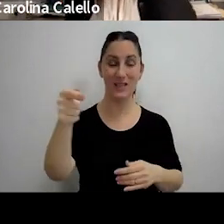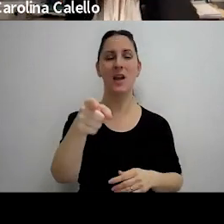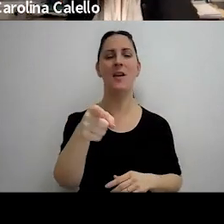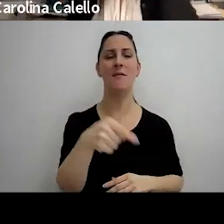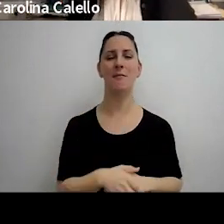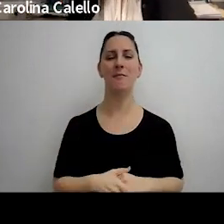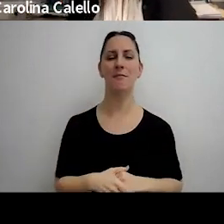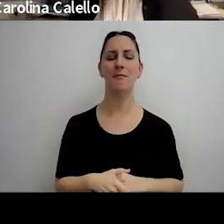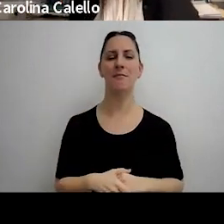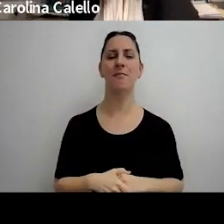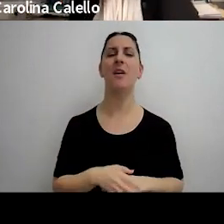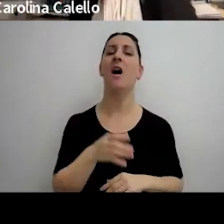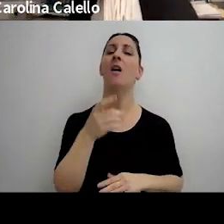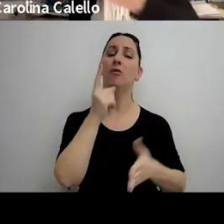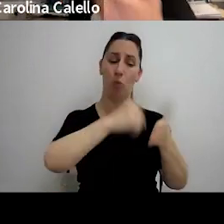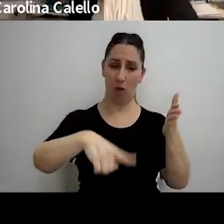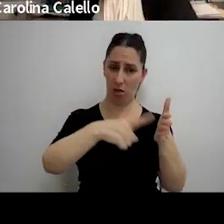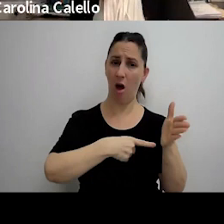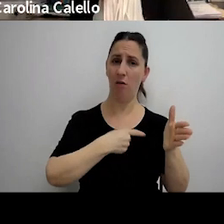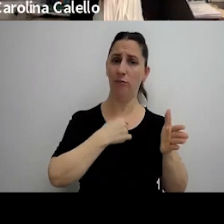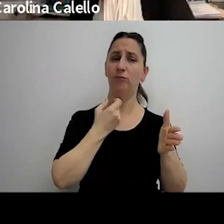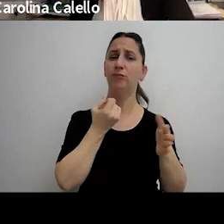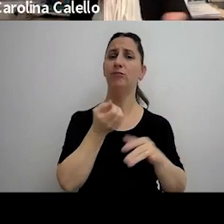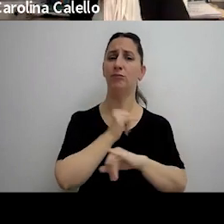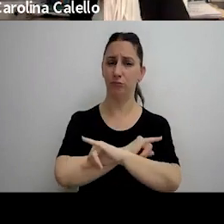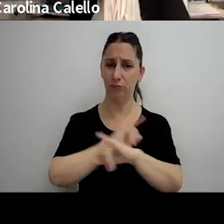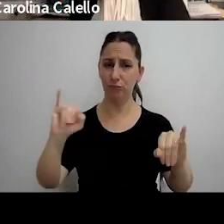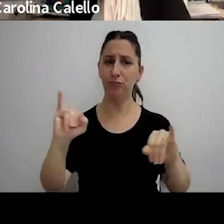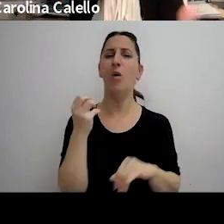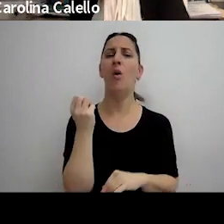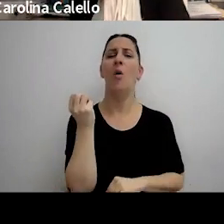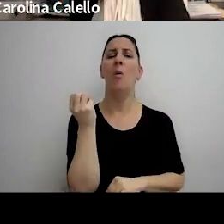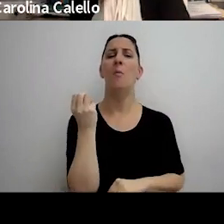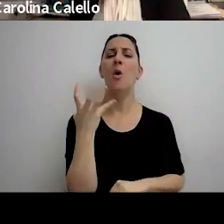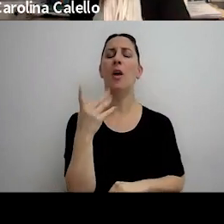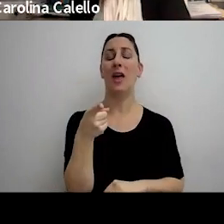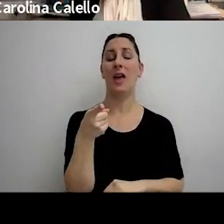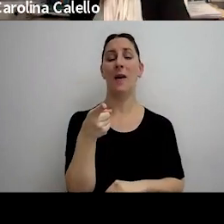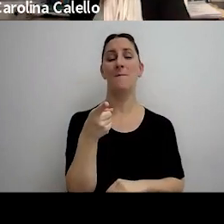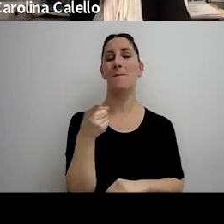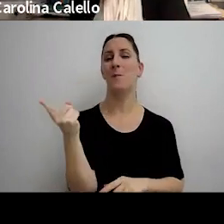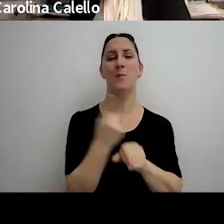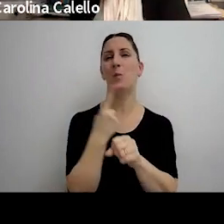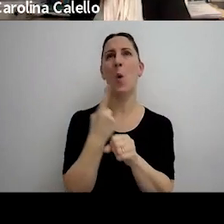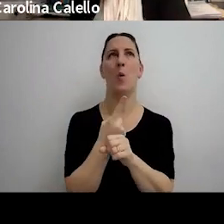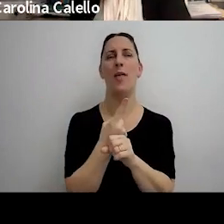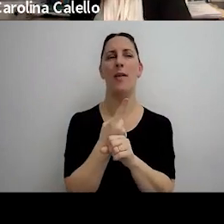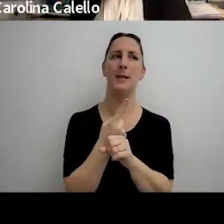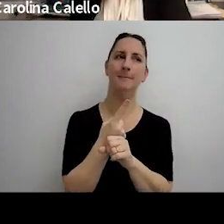también declaró la nulidad por el tema de que no se puede perjudicar o sea